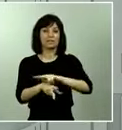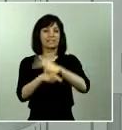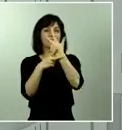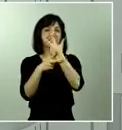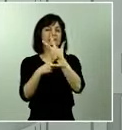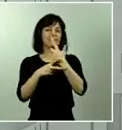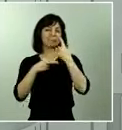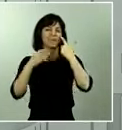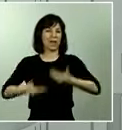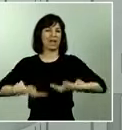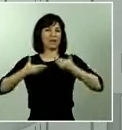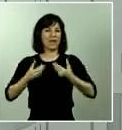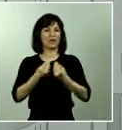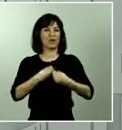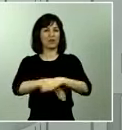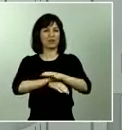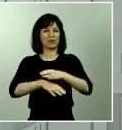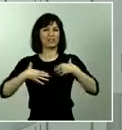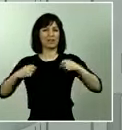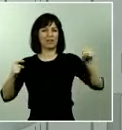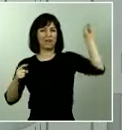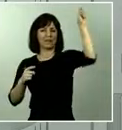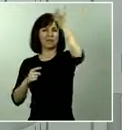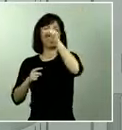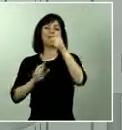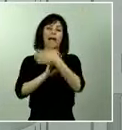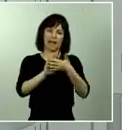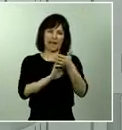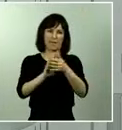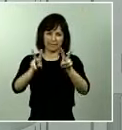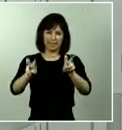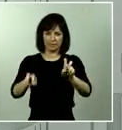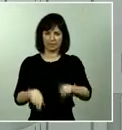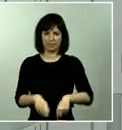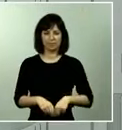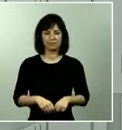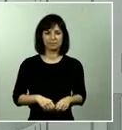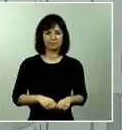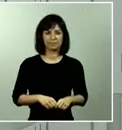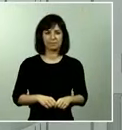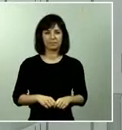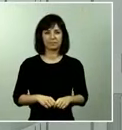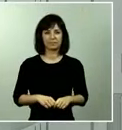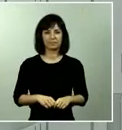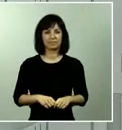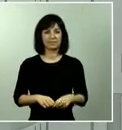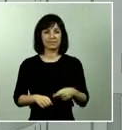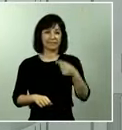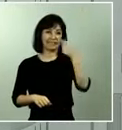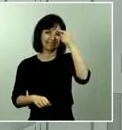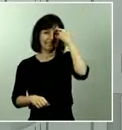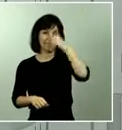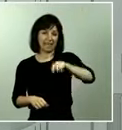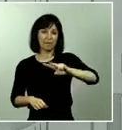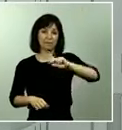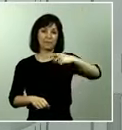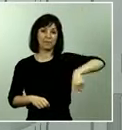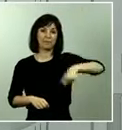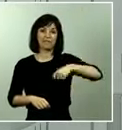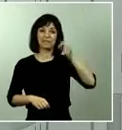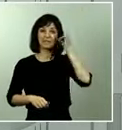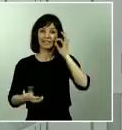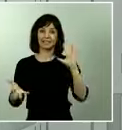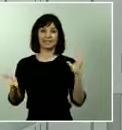con los consejeros de Sanidad, abordaremos también este asunto. Saben ustedes que la vicepresidenta de Transición Ecológica, Teresa Rivera,